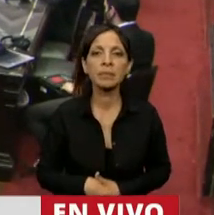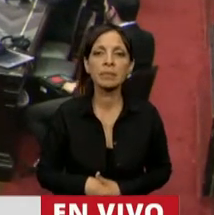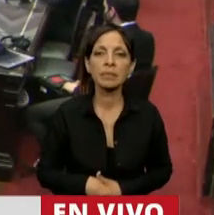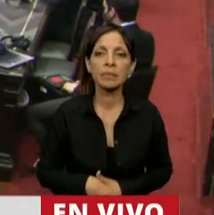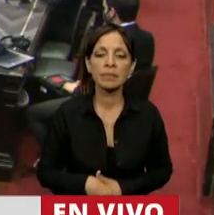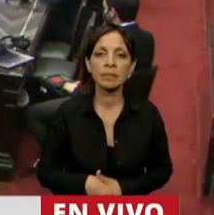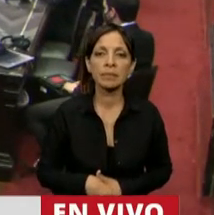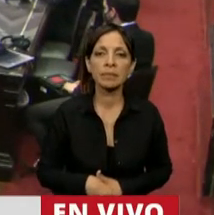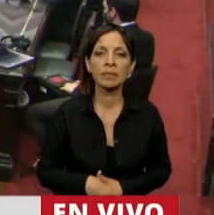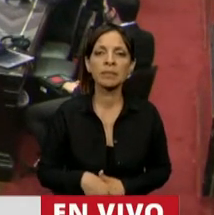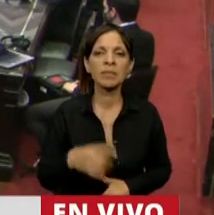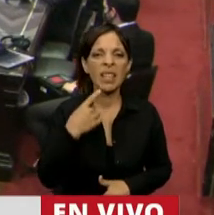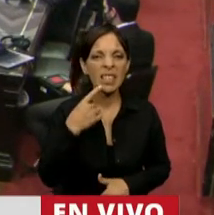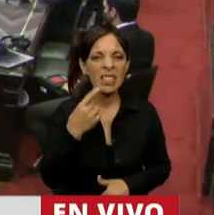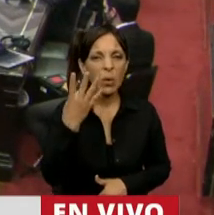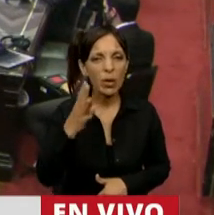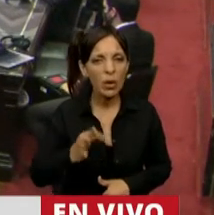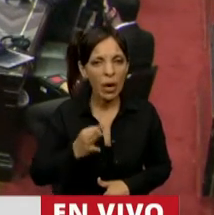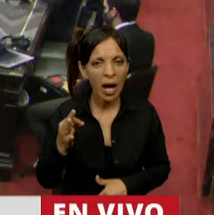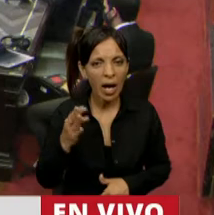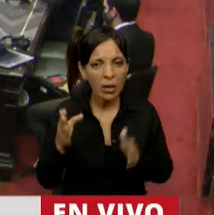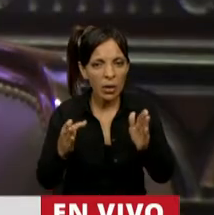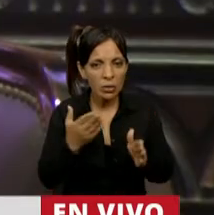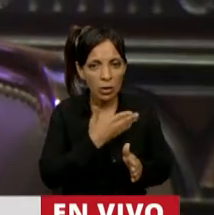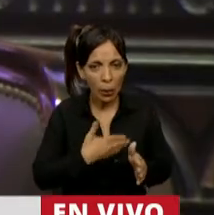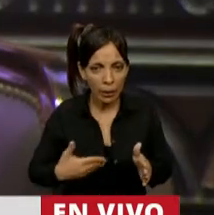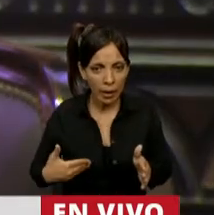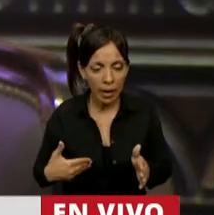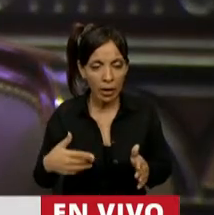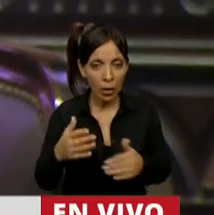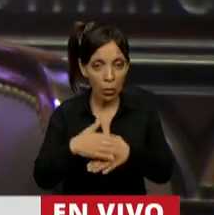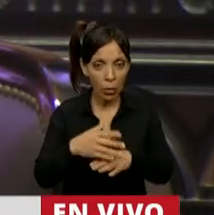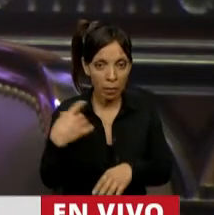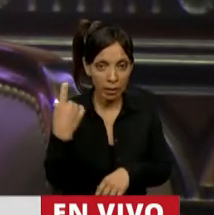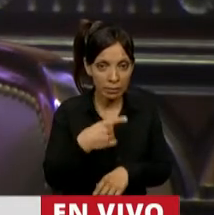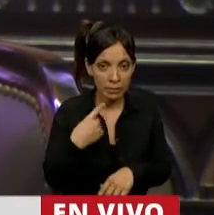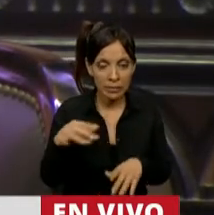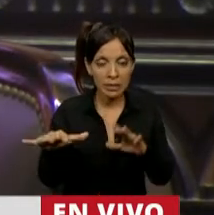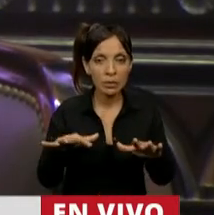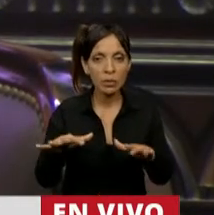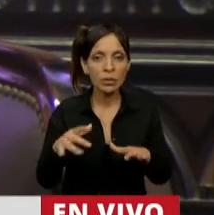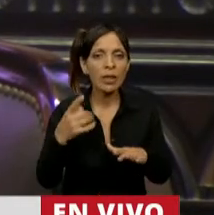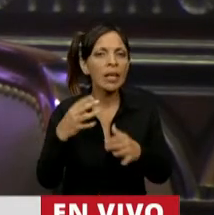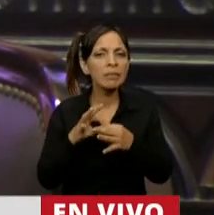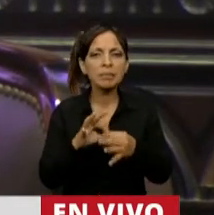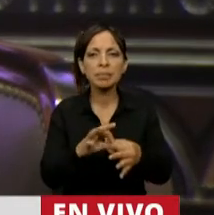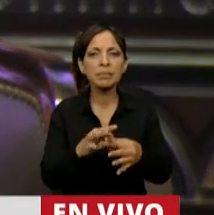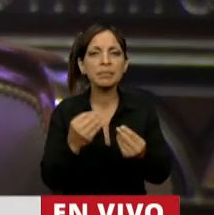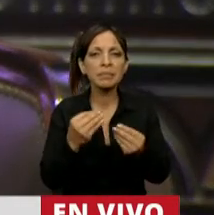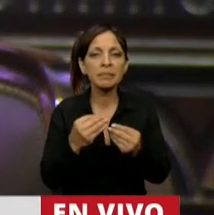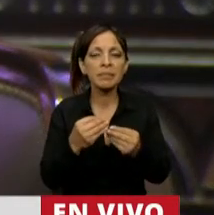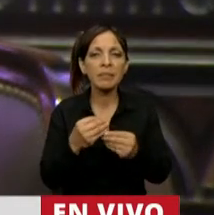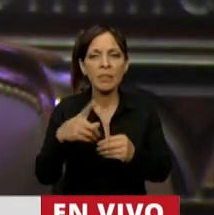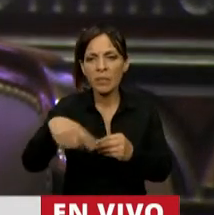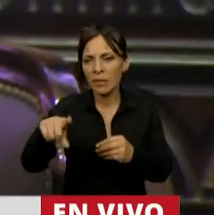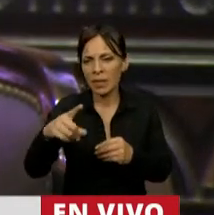endilgándonos en cuatro años de gobierno un montón de circunstancias que tienen que ver netamente con la